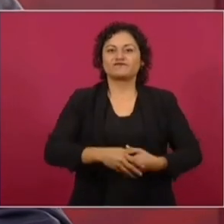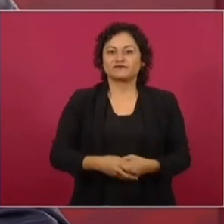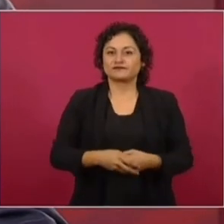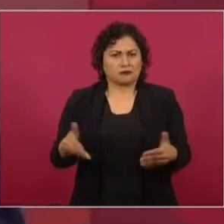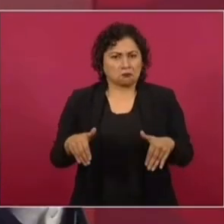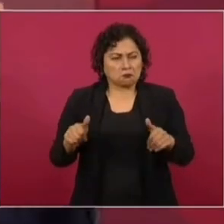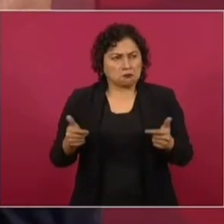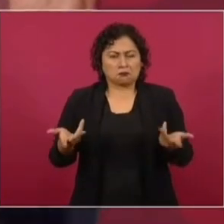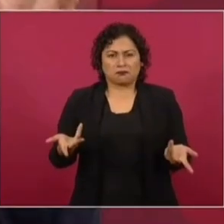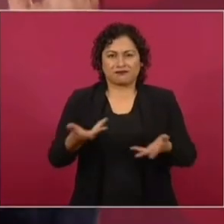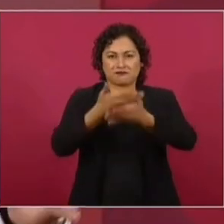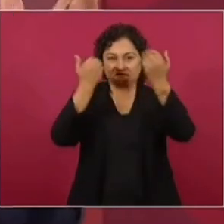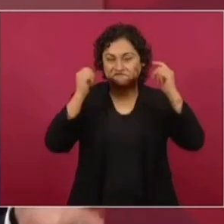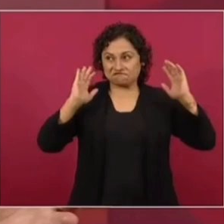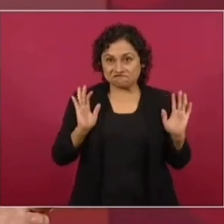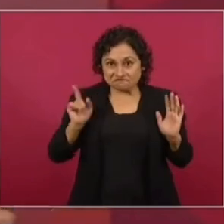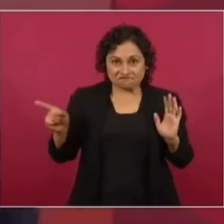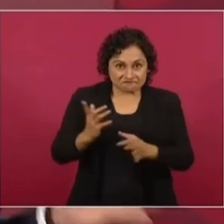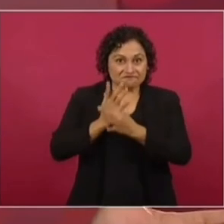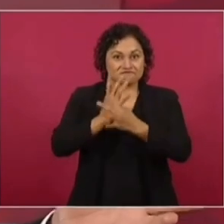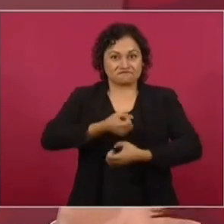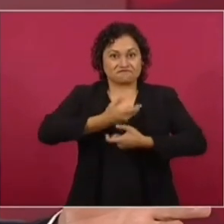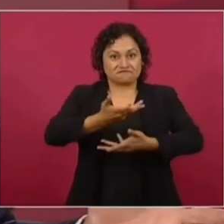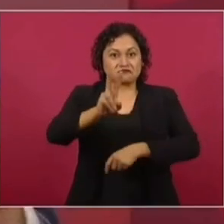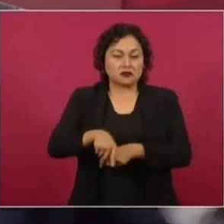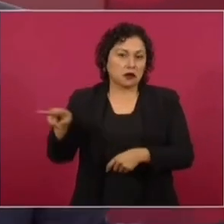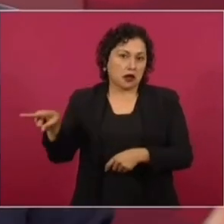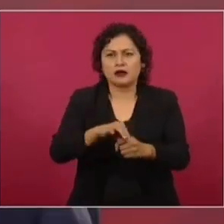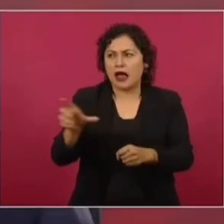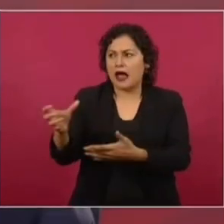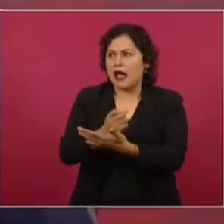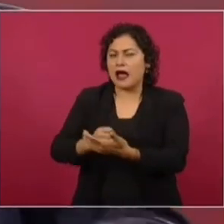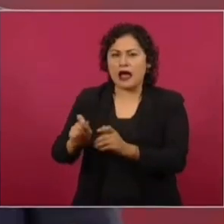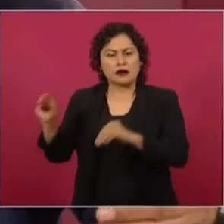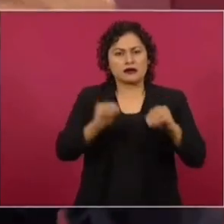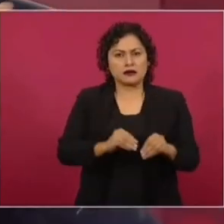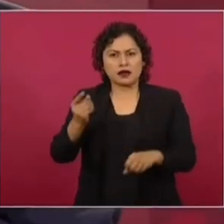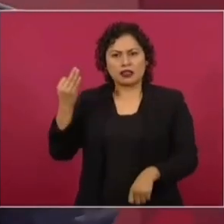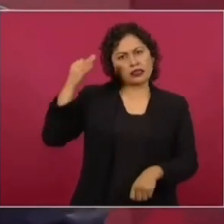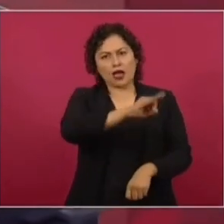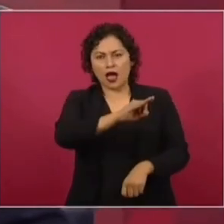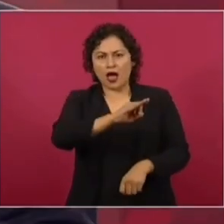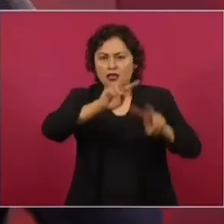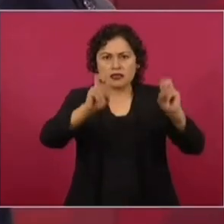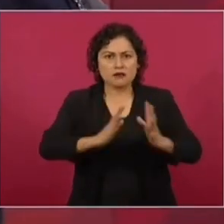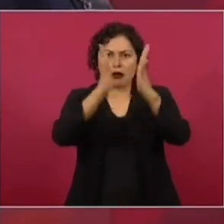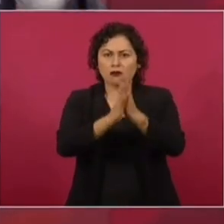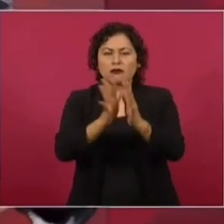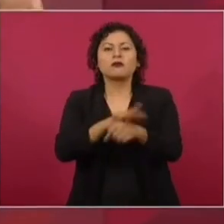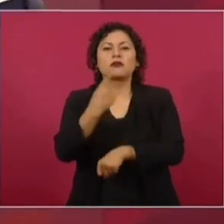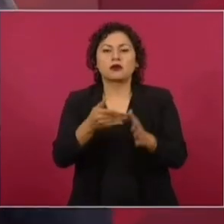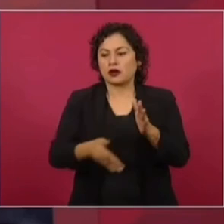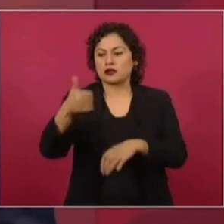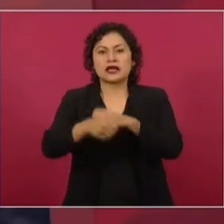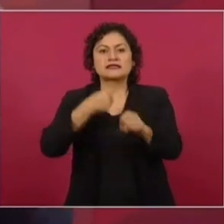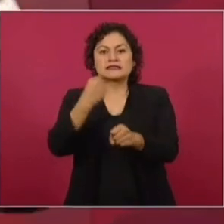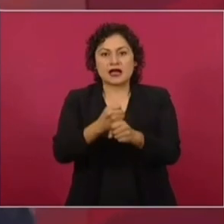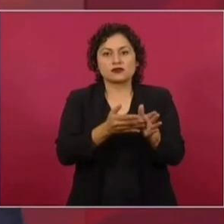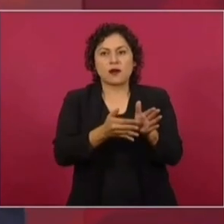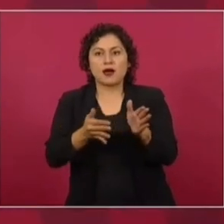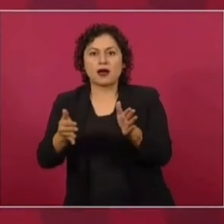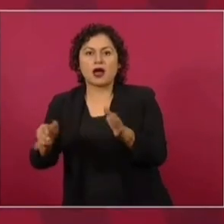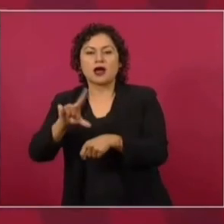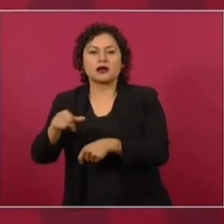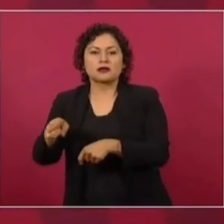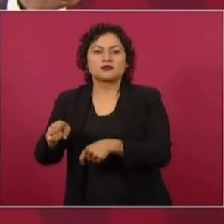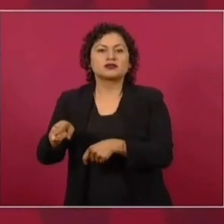Fox. No sé, palabras más, palabras menos. Era un peligro para México, un populista. ¿Por qué? Está a seis años y lo primero que hace es un fraude